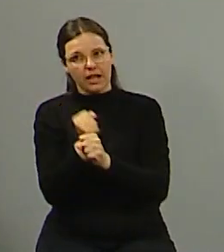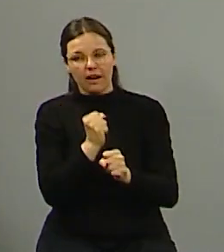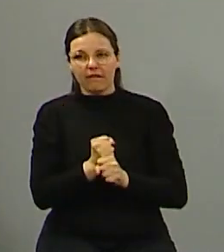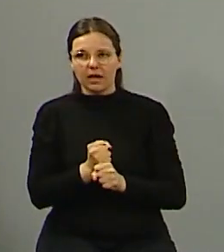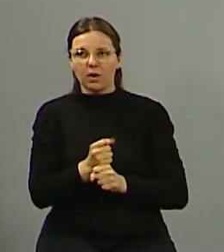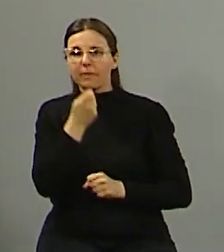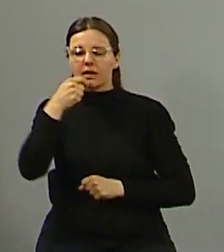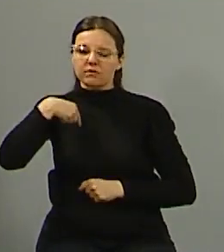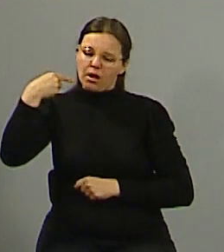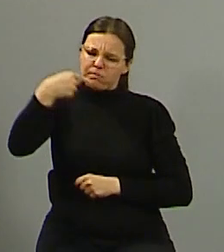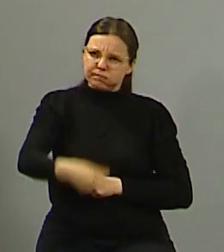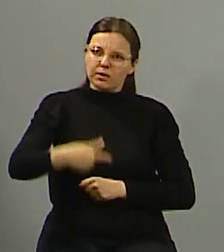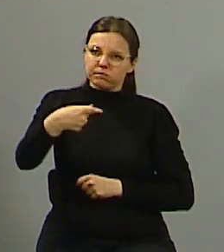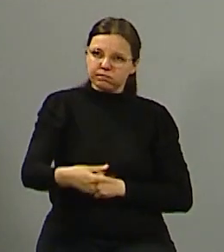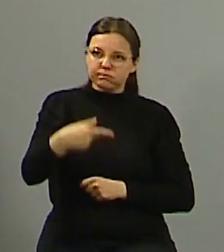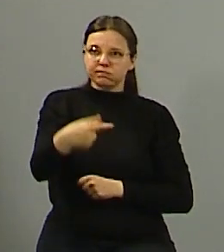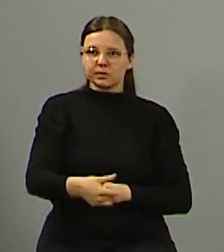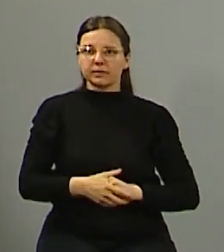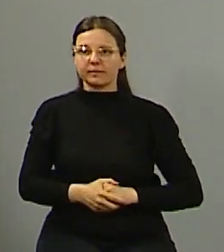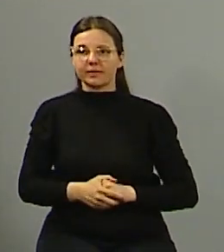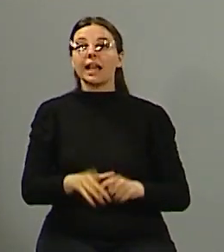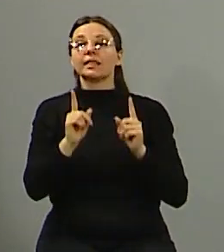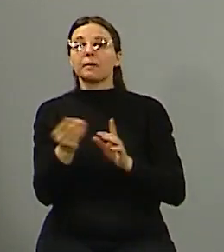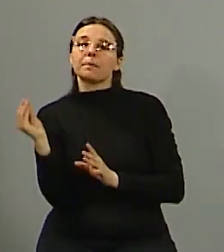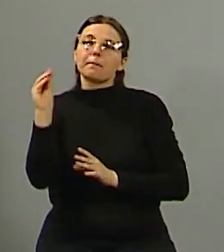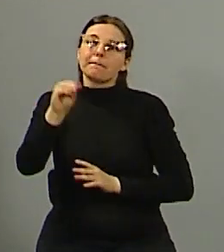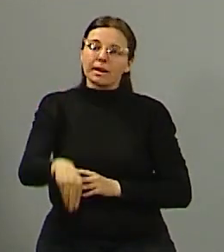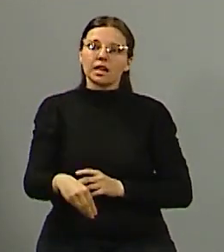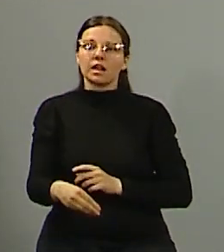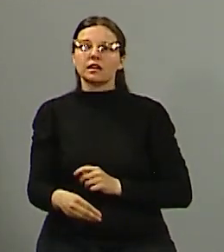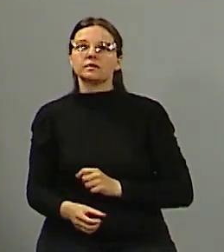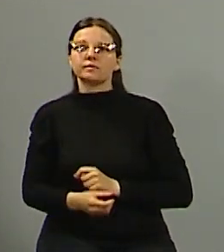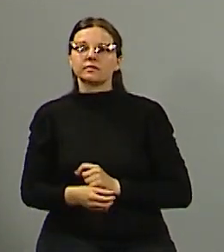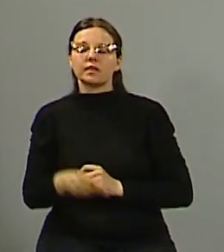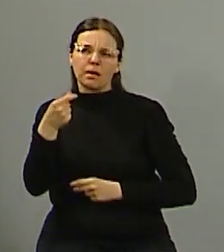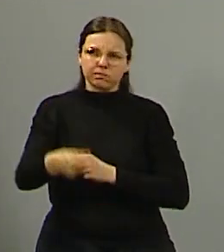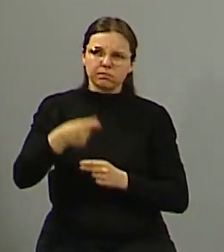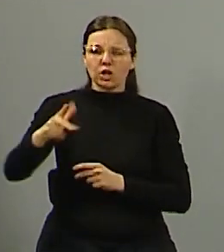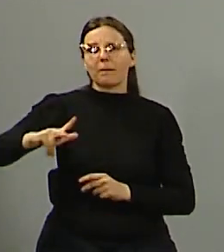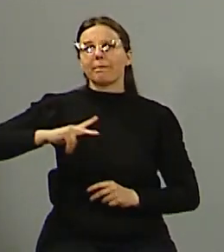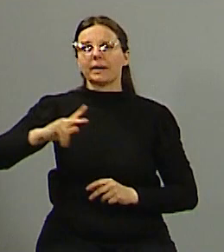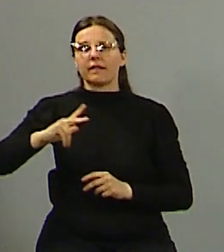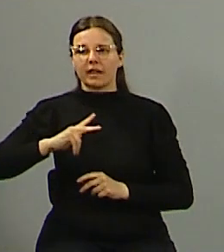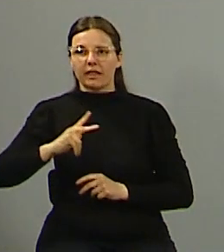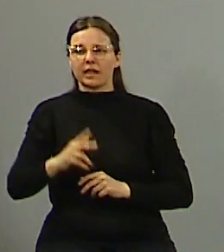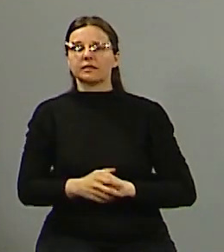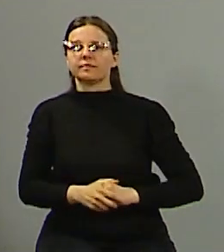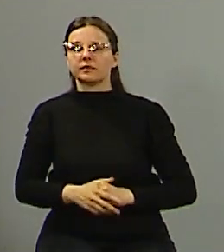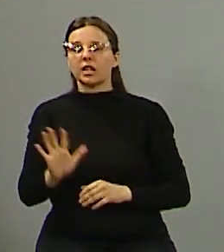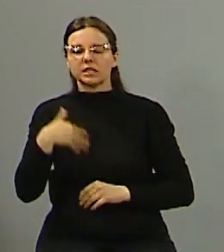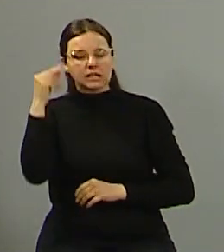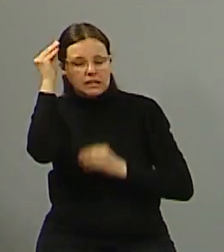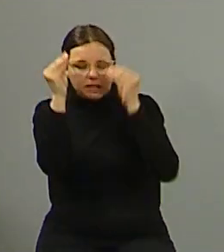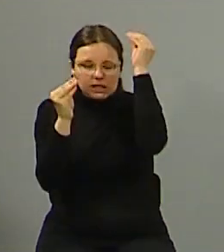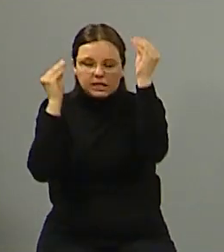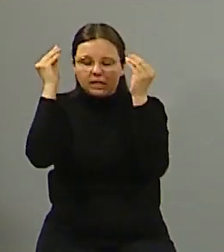inversión de infraestructura podemos generar la inversión privada siguiente algo que nos preocupa mucho y que nos